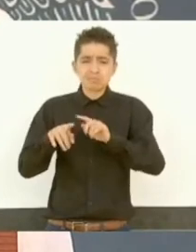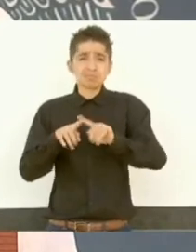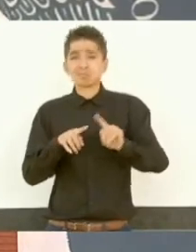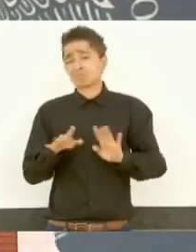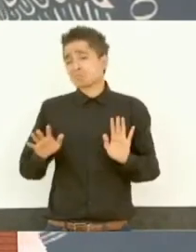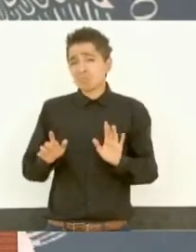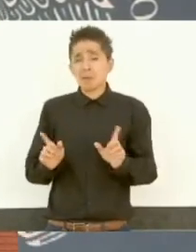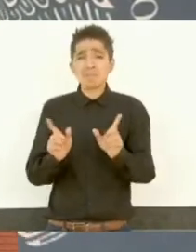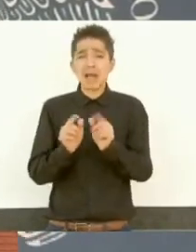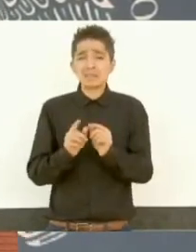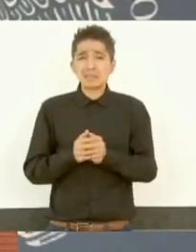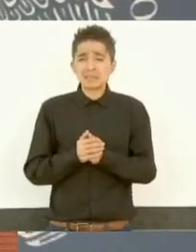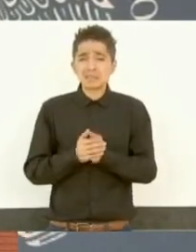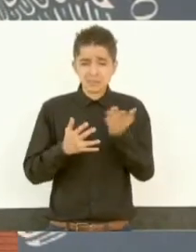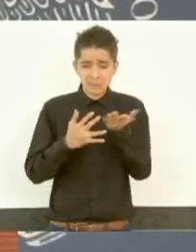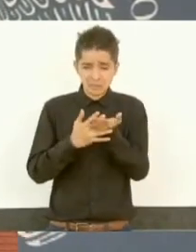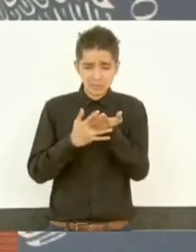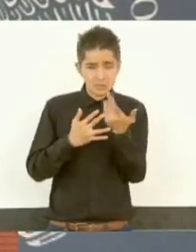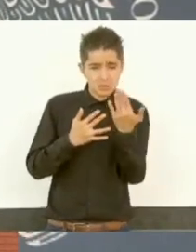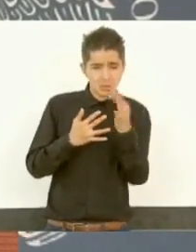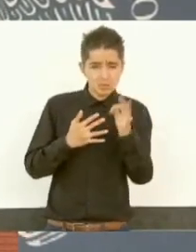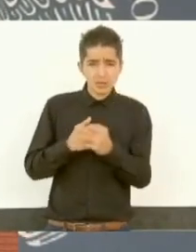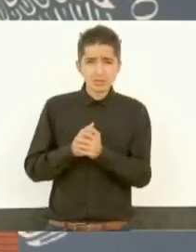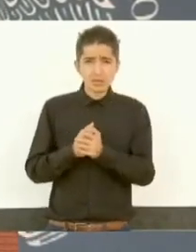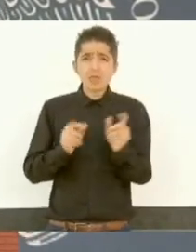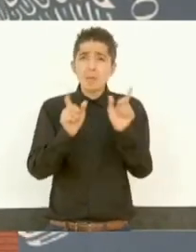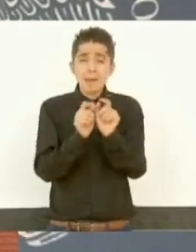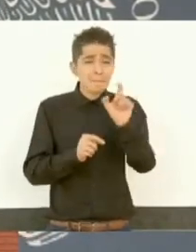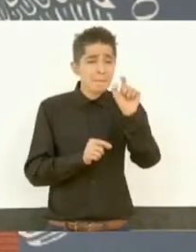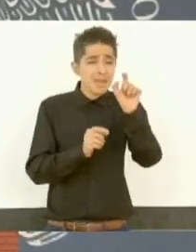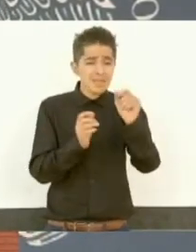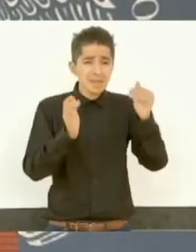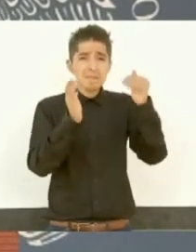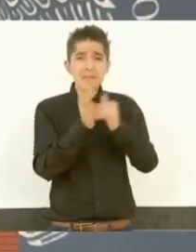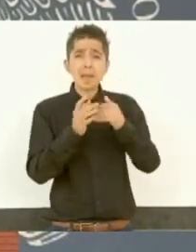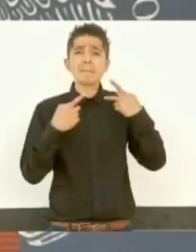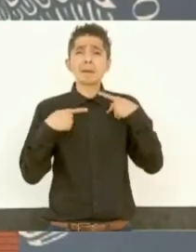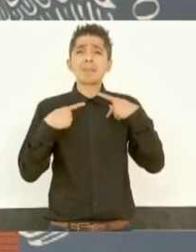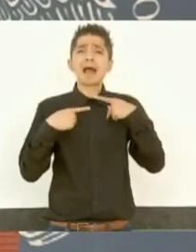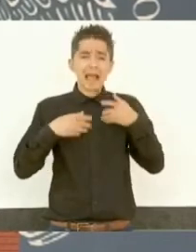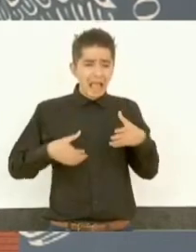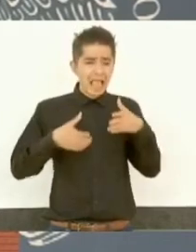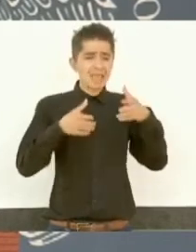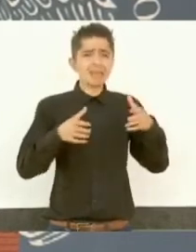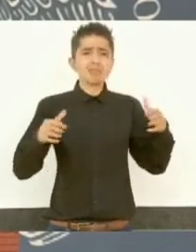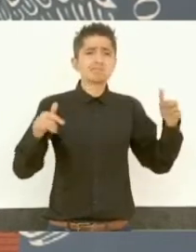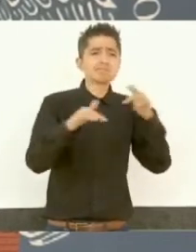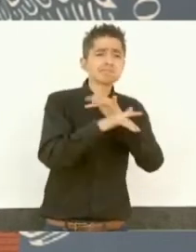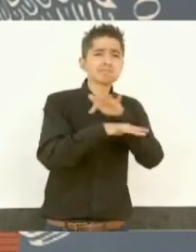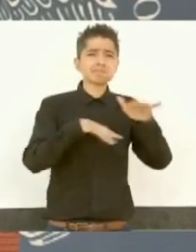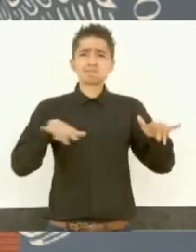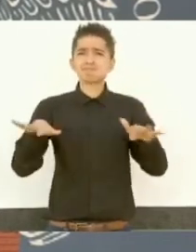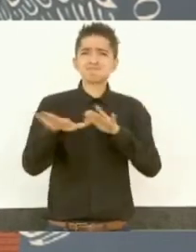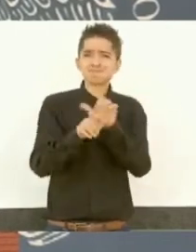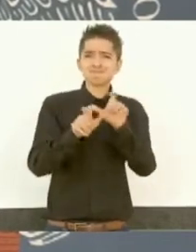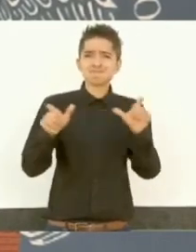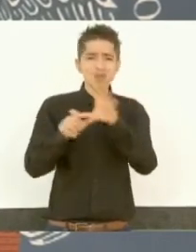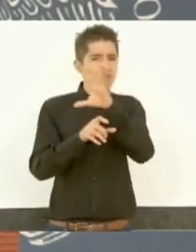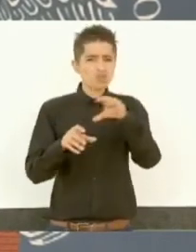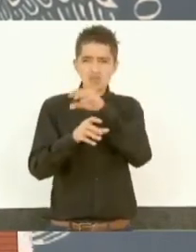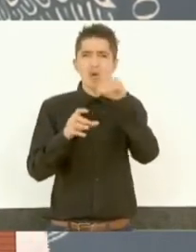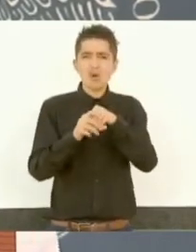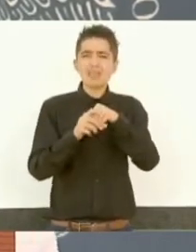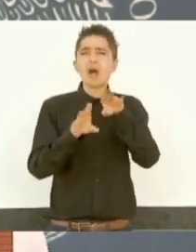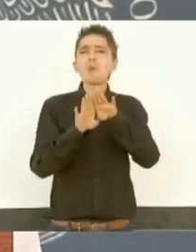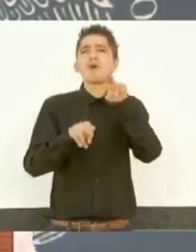el 50 mil elementos operativos en todas las divisiones de la